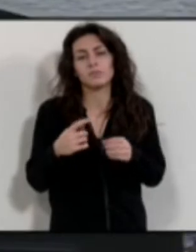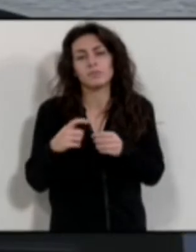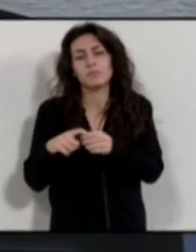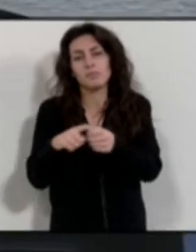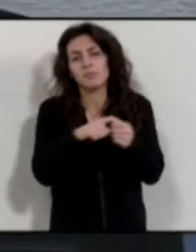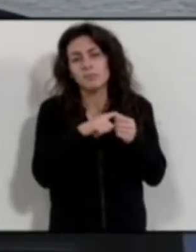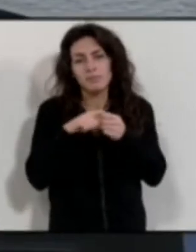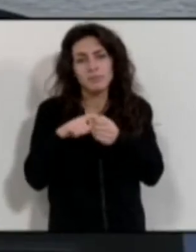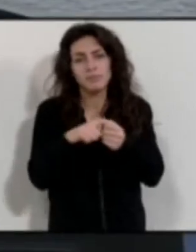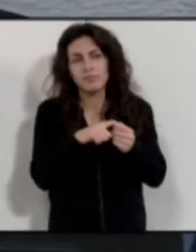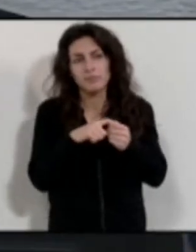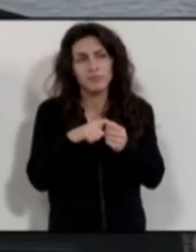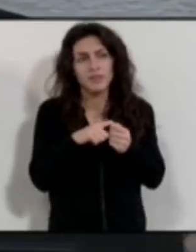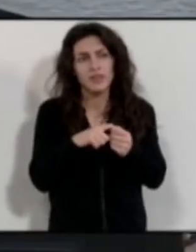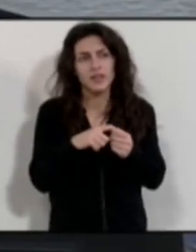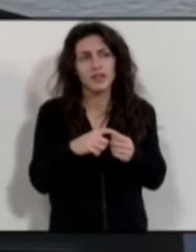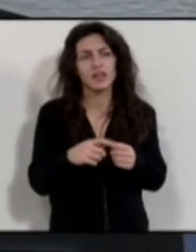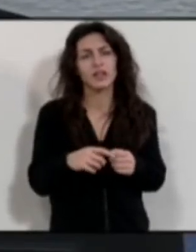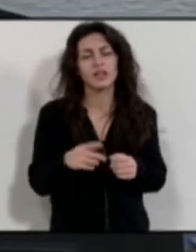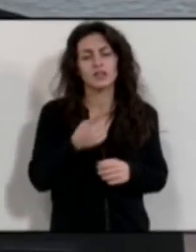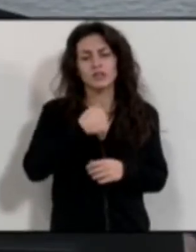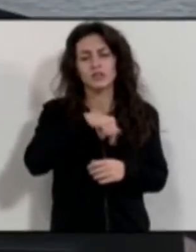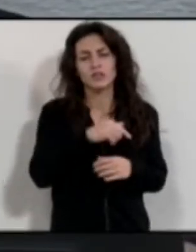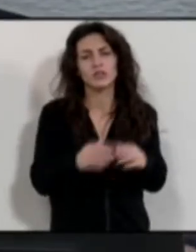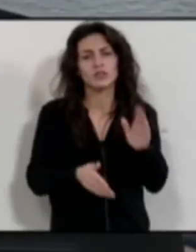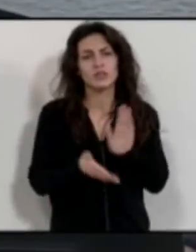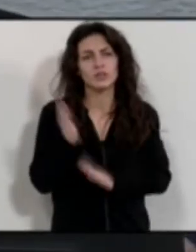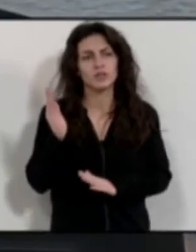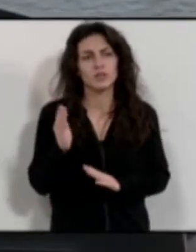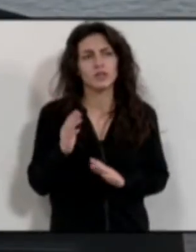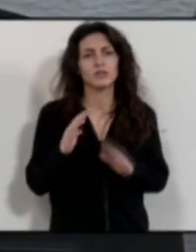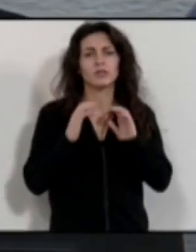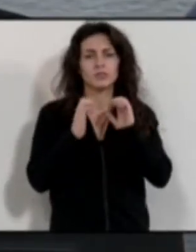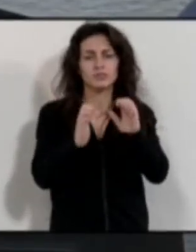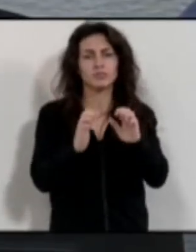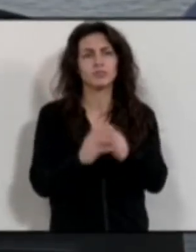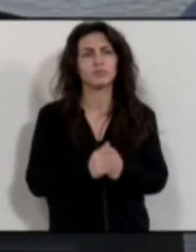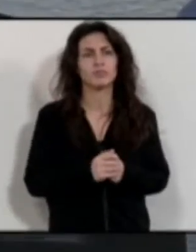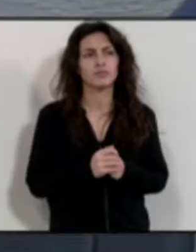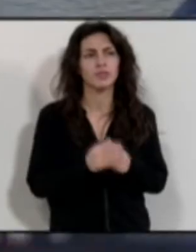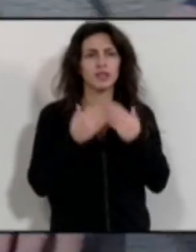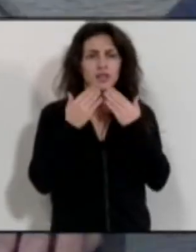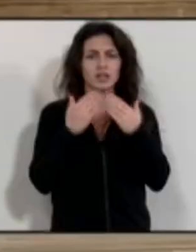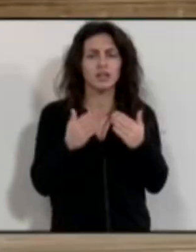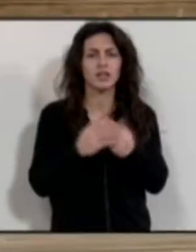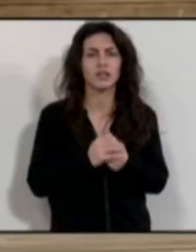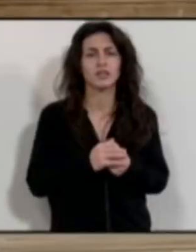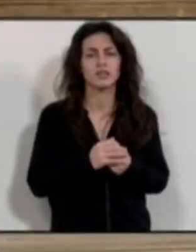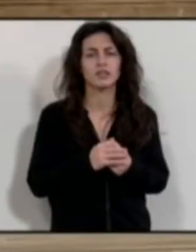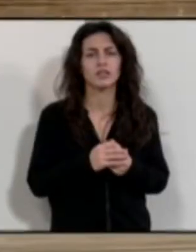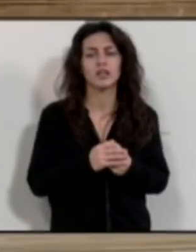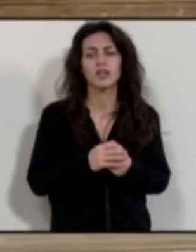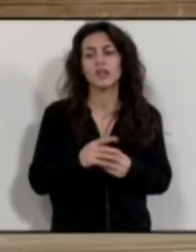Nosotros nos asentamos en este momento del Pleno y queríamos así explicarlo. Gracias. Pues ustedes pueden hacer lo que estimen preferente.